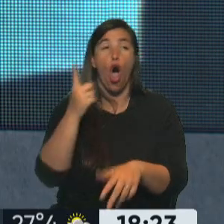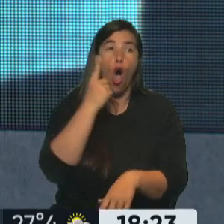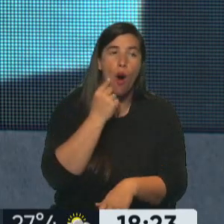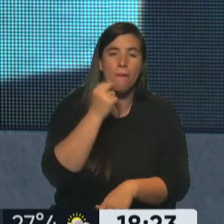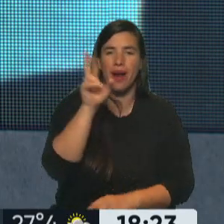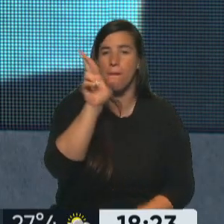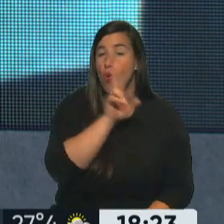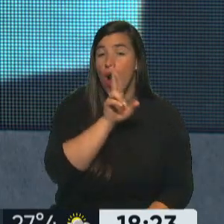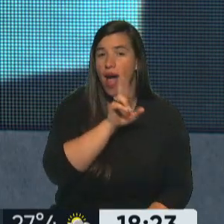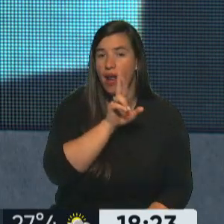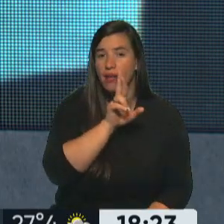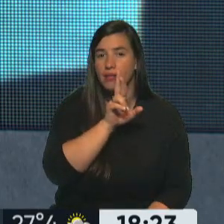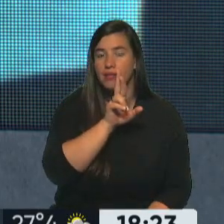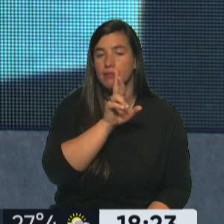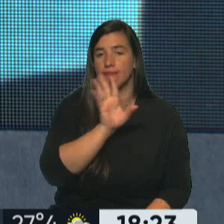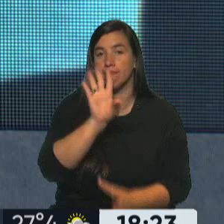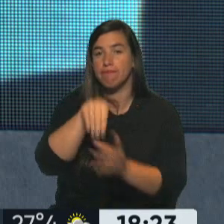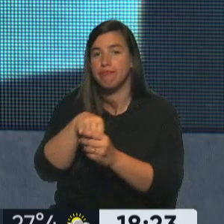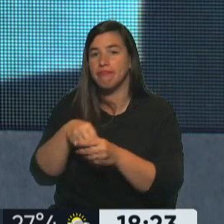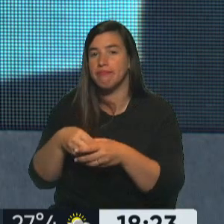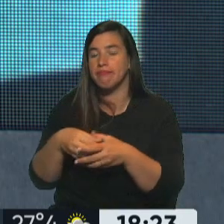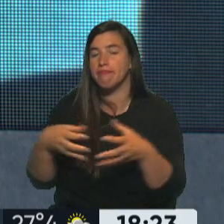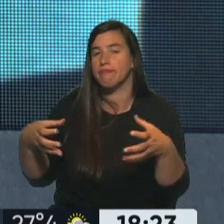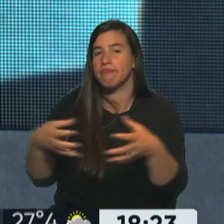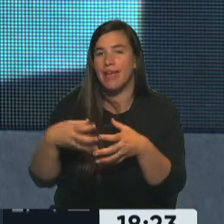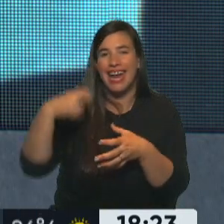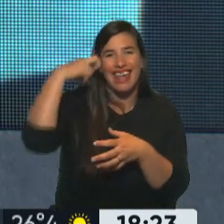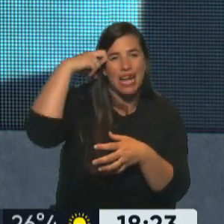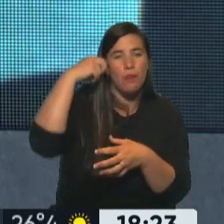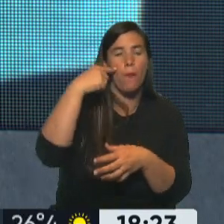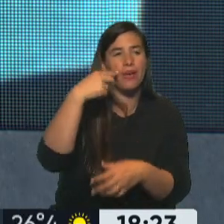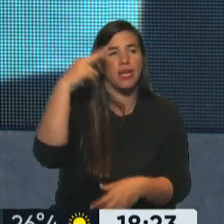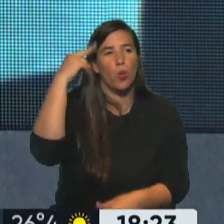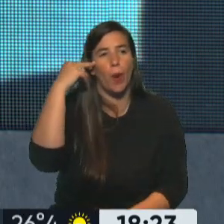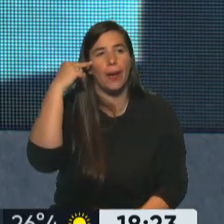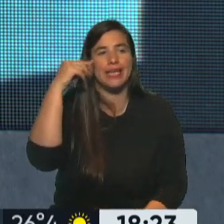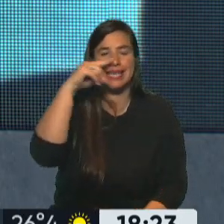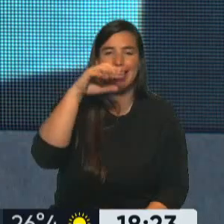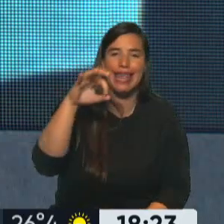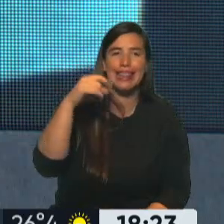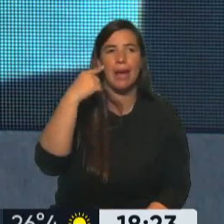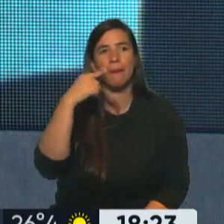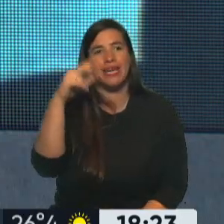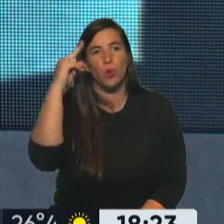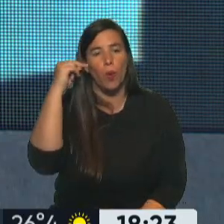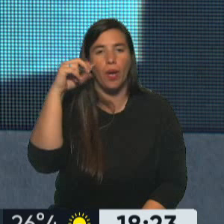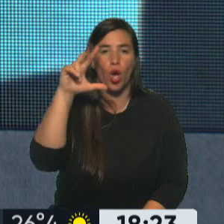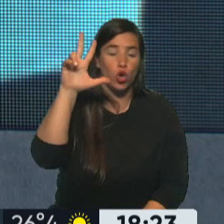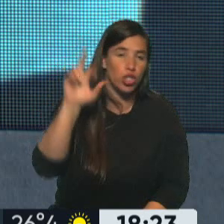pertenecieron al radicalismo del 70, 80, y podemos pensar en Karakachov,